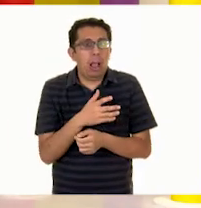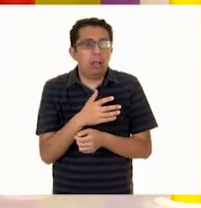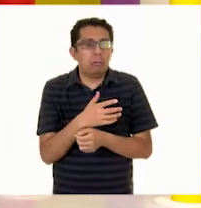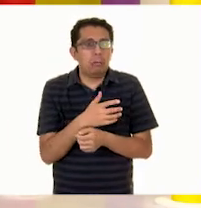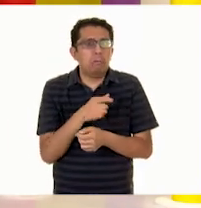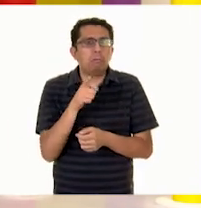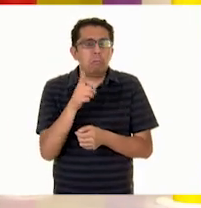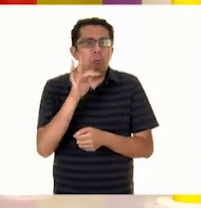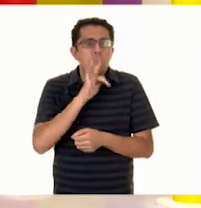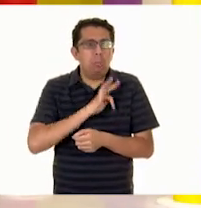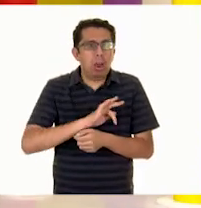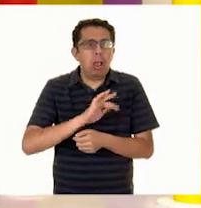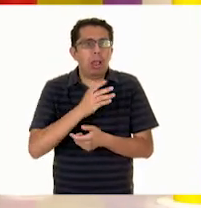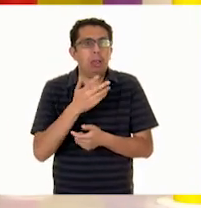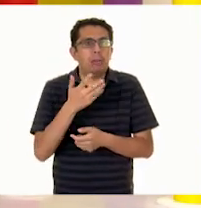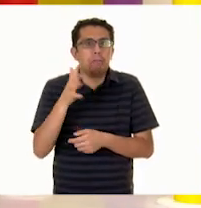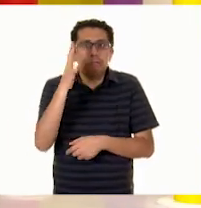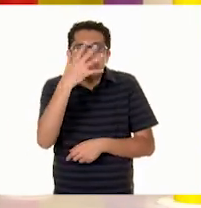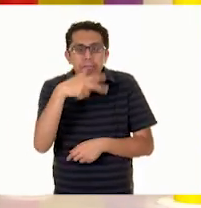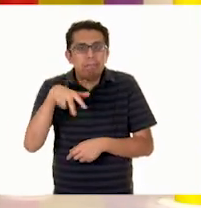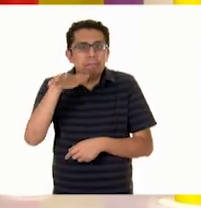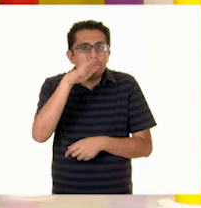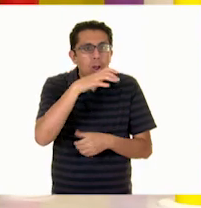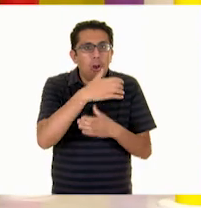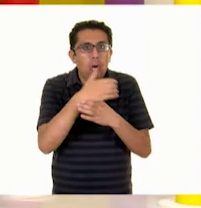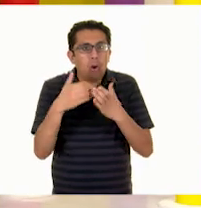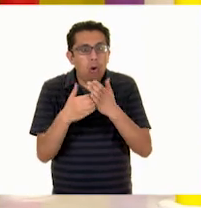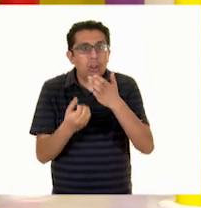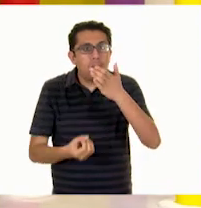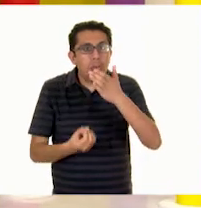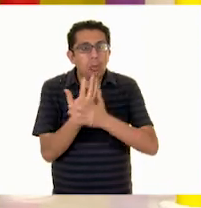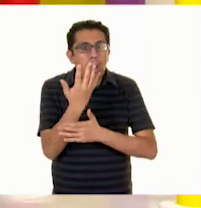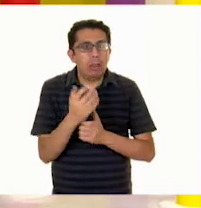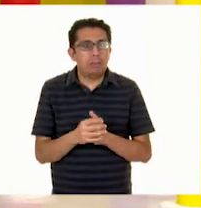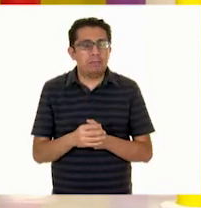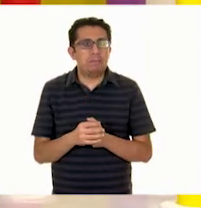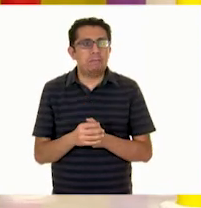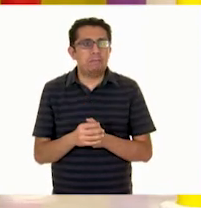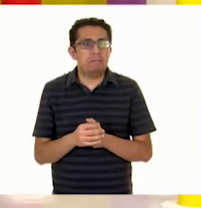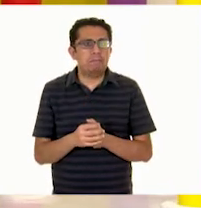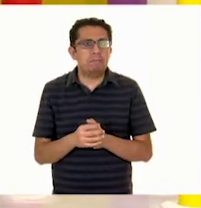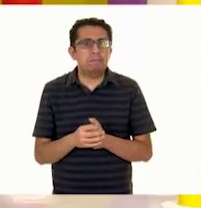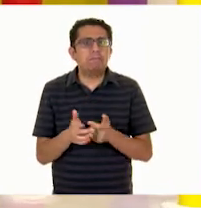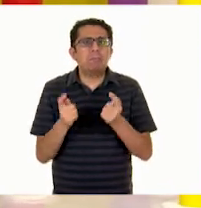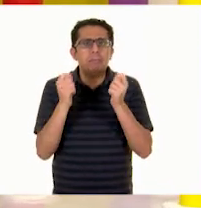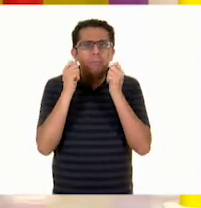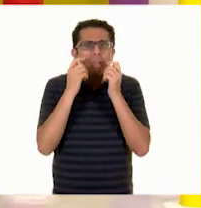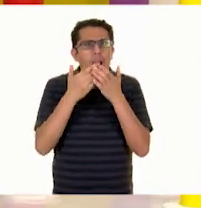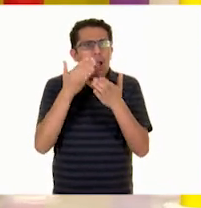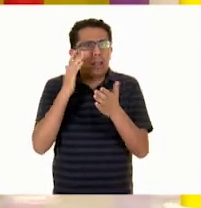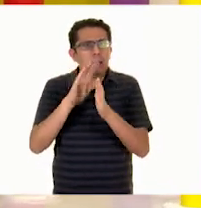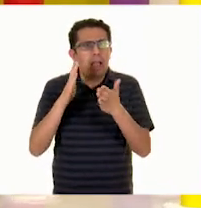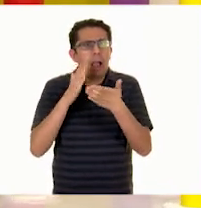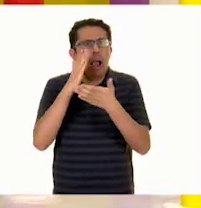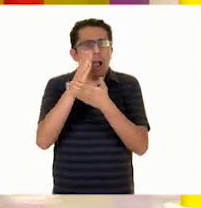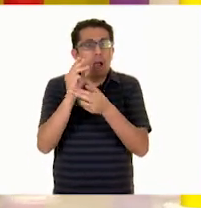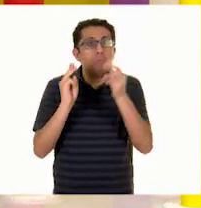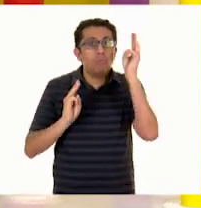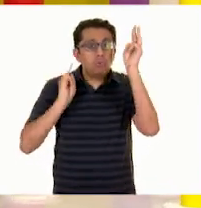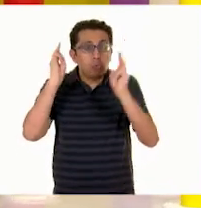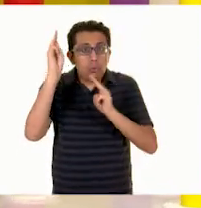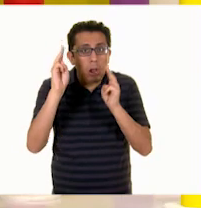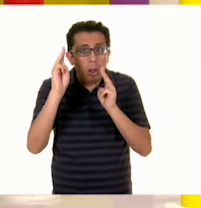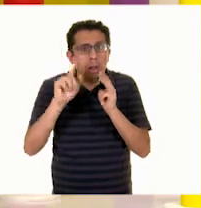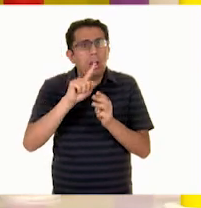explorar en los museos. Y siempre hay cosas nuevas. Aunque hayamos visitado algún museo, vimos alguna pieza,